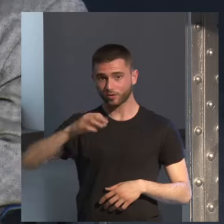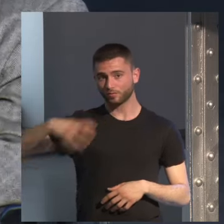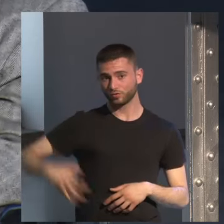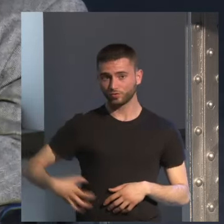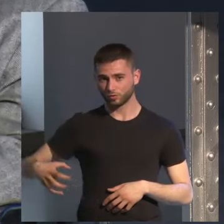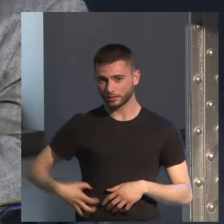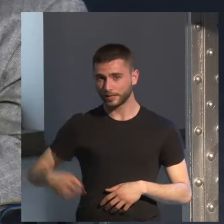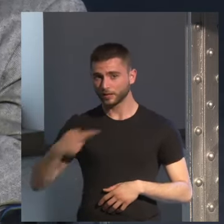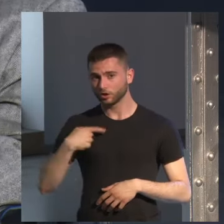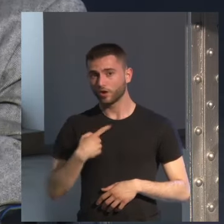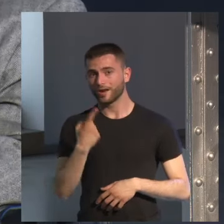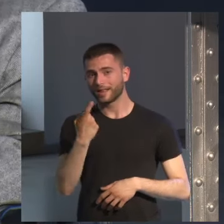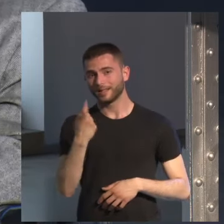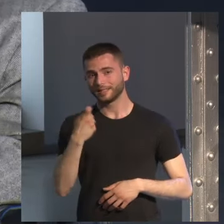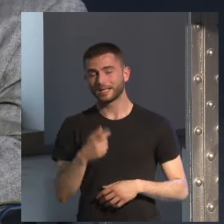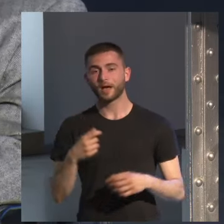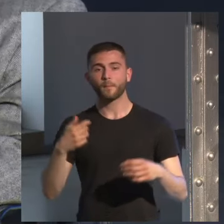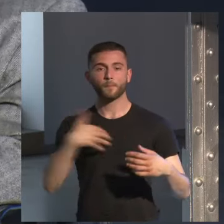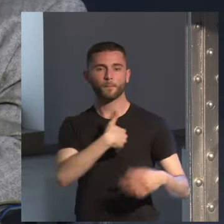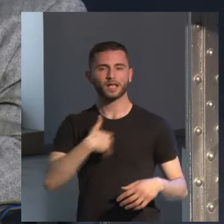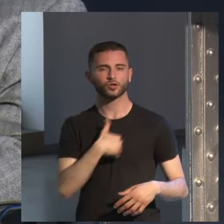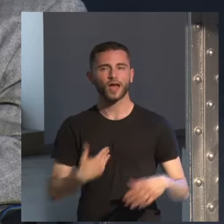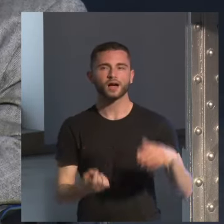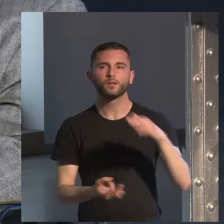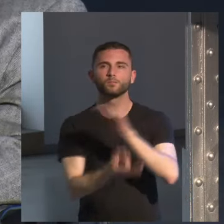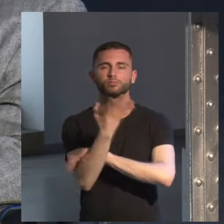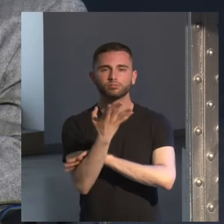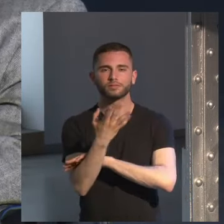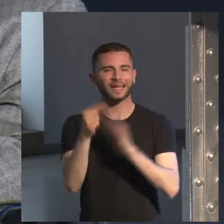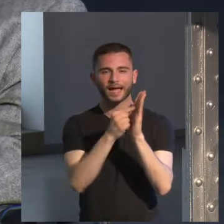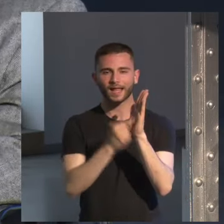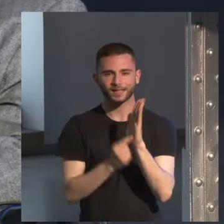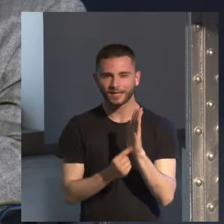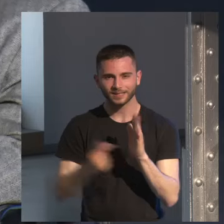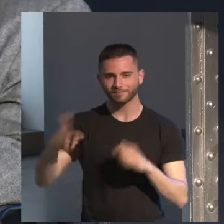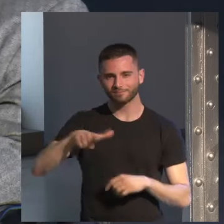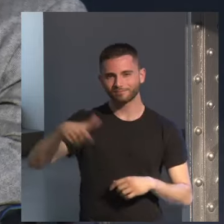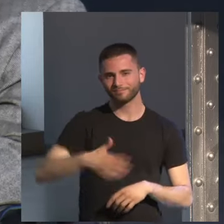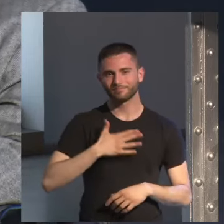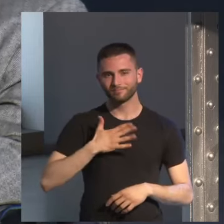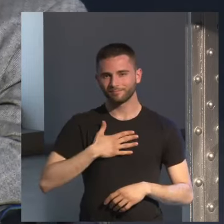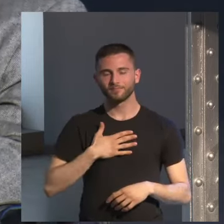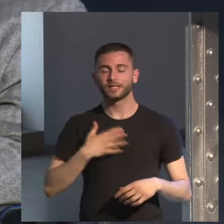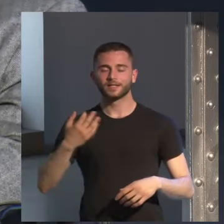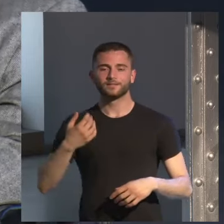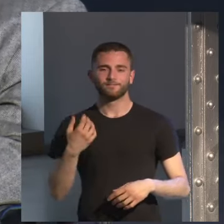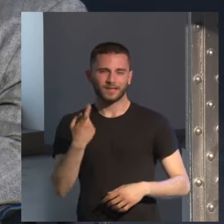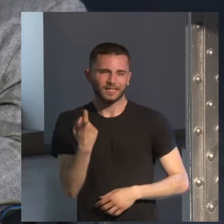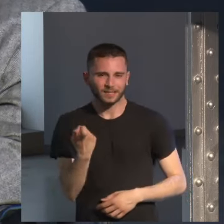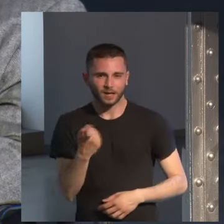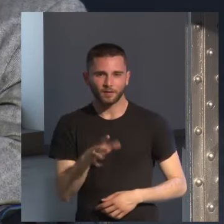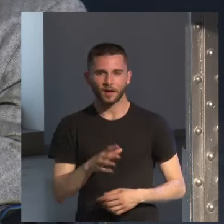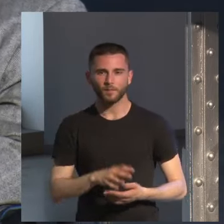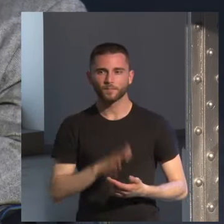crear un personaje que tuviera estas características y era muy complicado porque tenía que tener